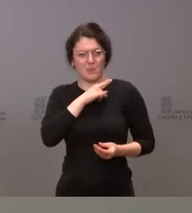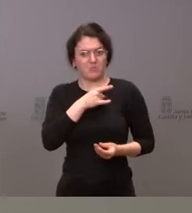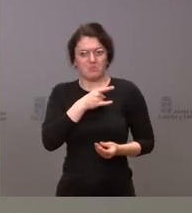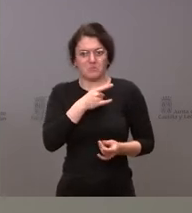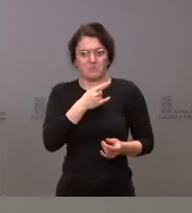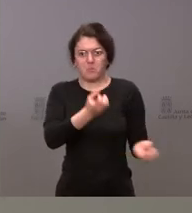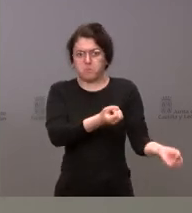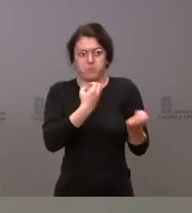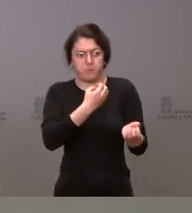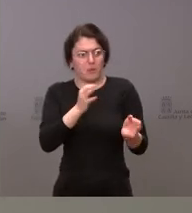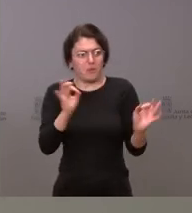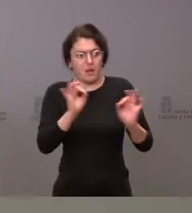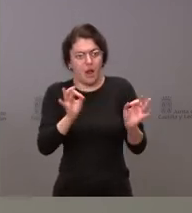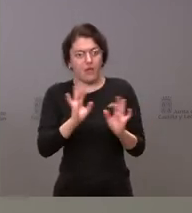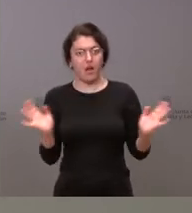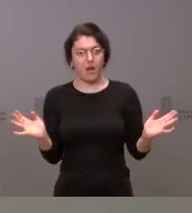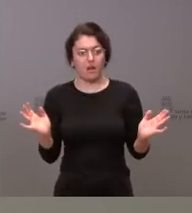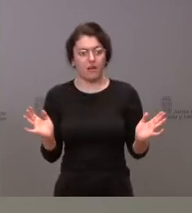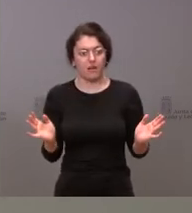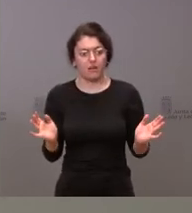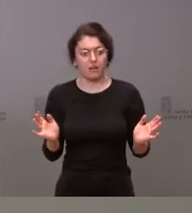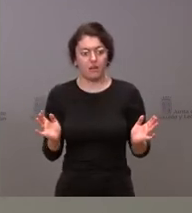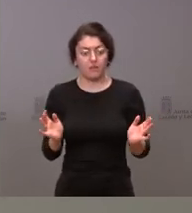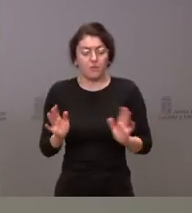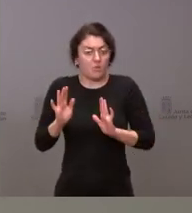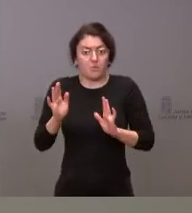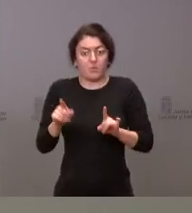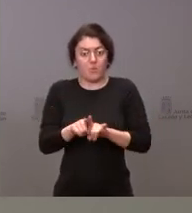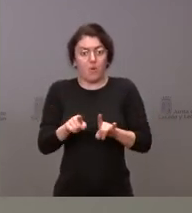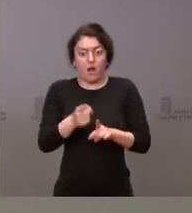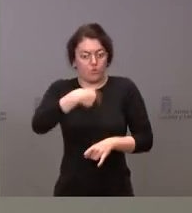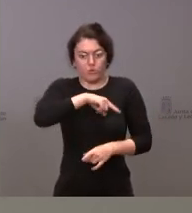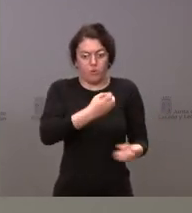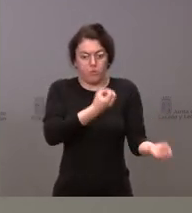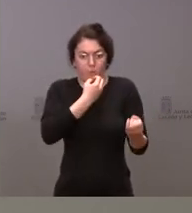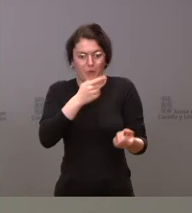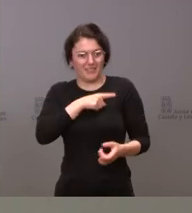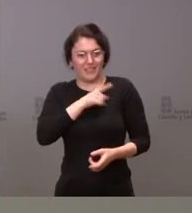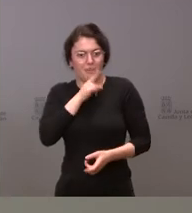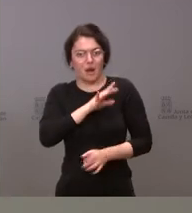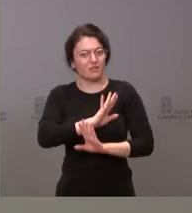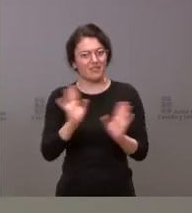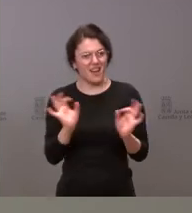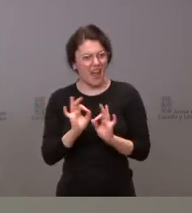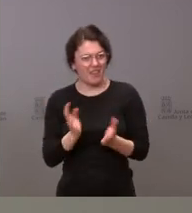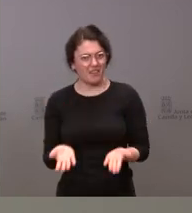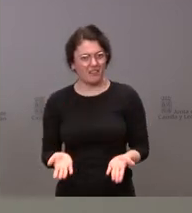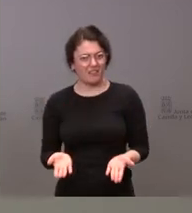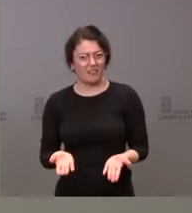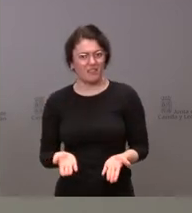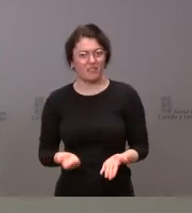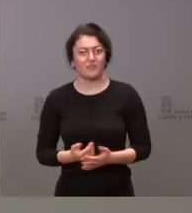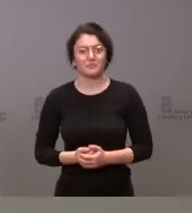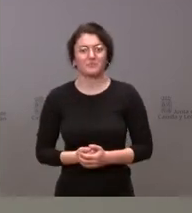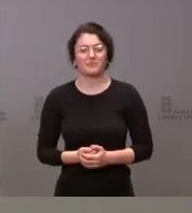transmitido lo que luego aparecía, por lo menos eso es lo que nos transmitían a nosotros. No había ese malestar. Y cuando habla de colegios